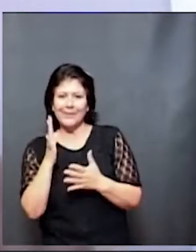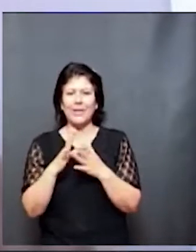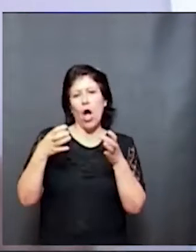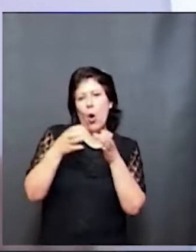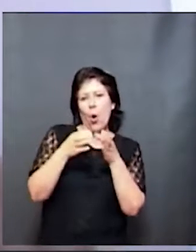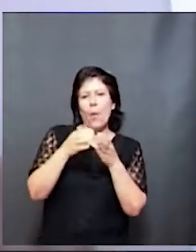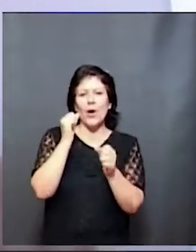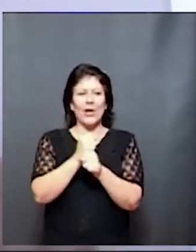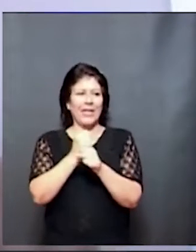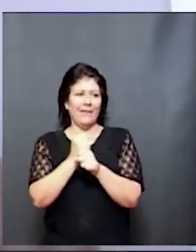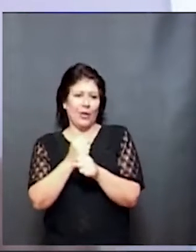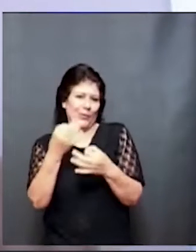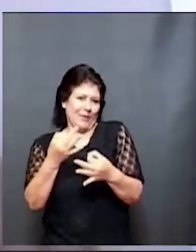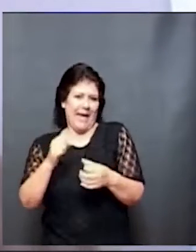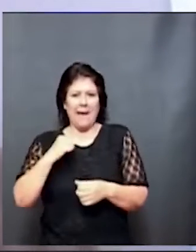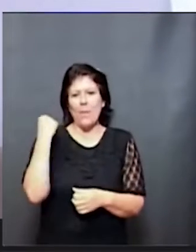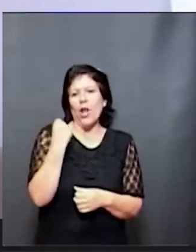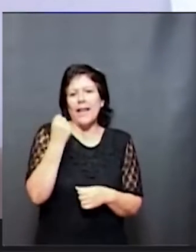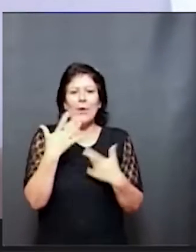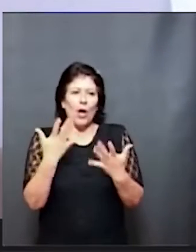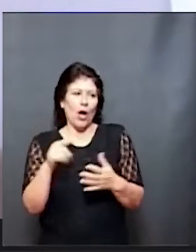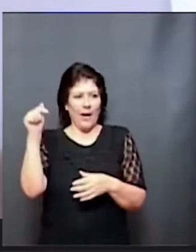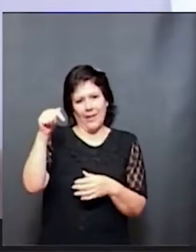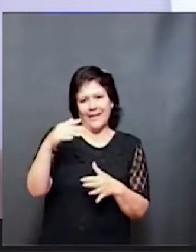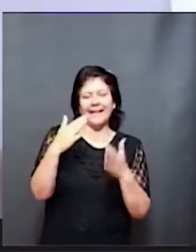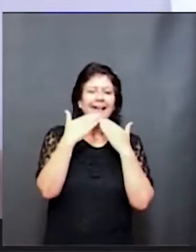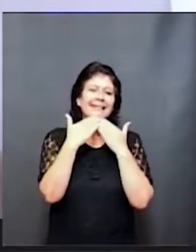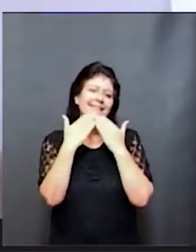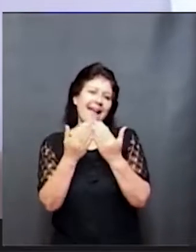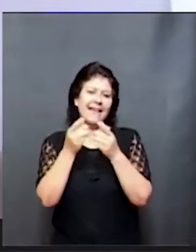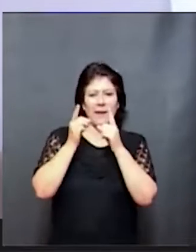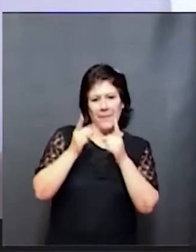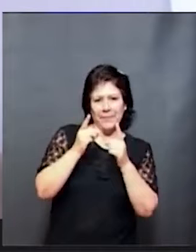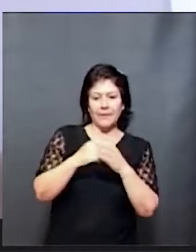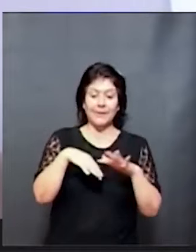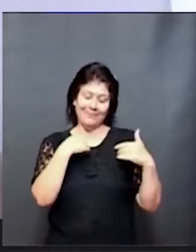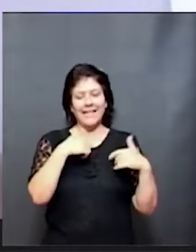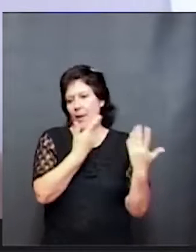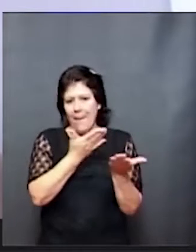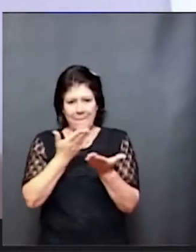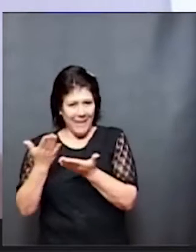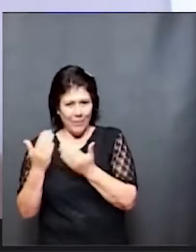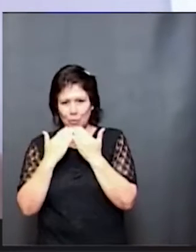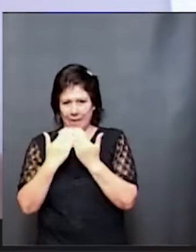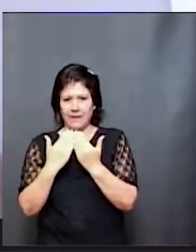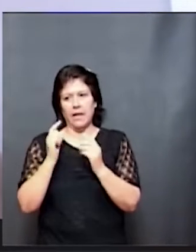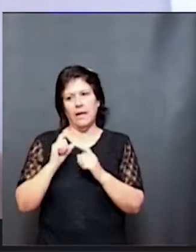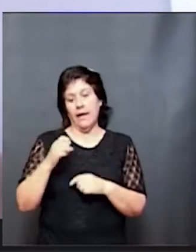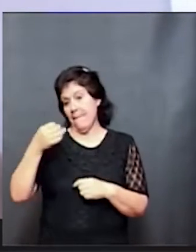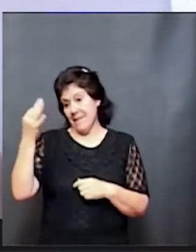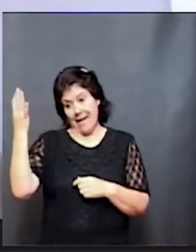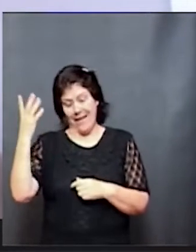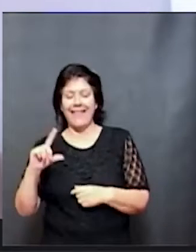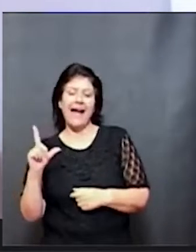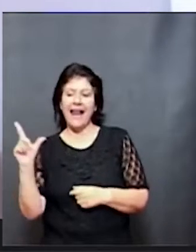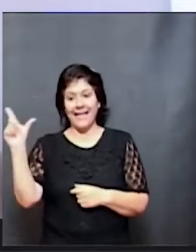de personas que hoy están acá, que agradecerles por la invitación, especialmente a la licenciada Sol Marín,